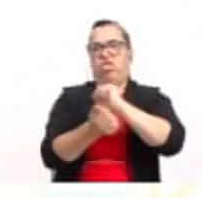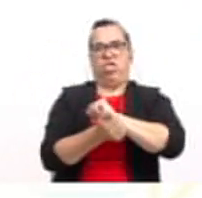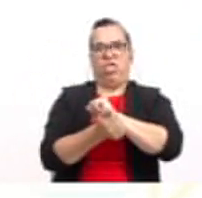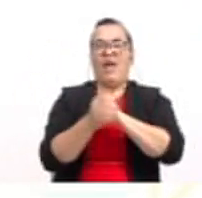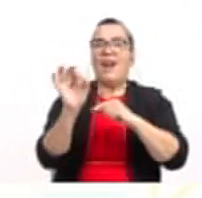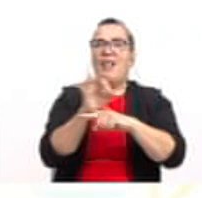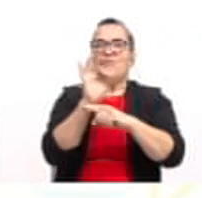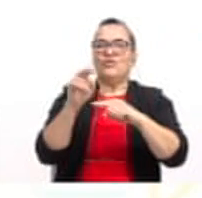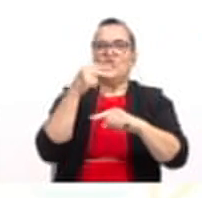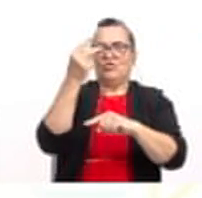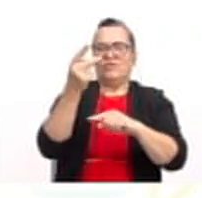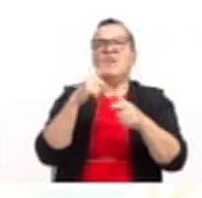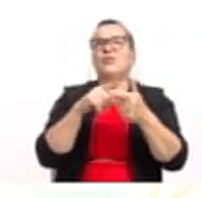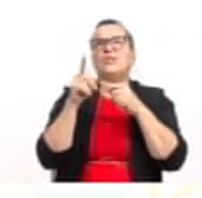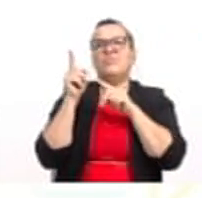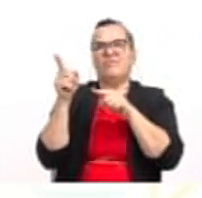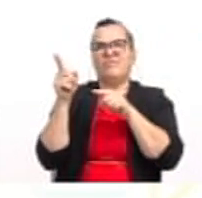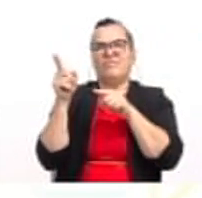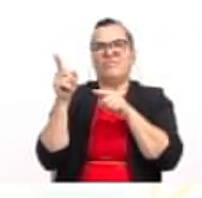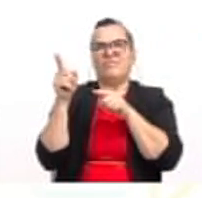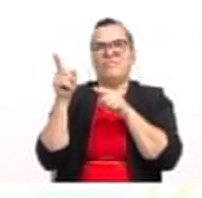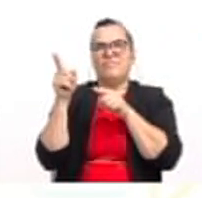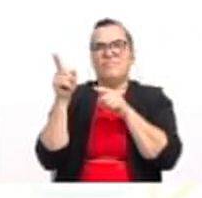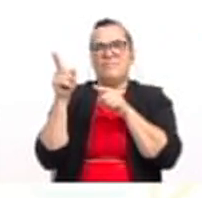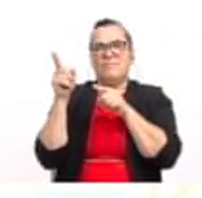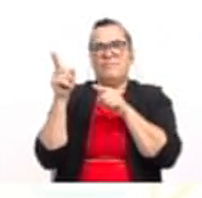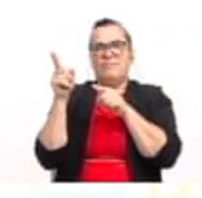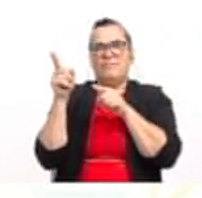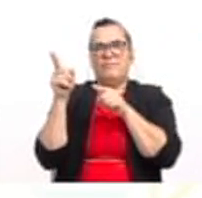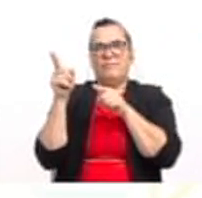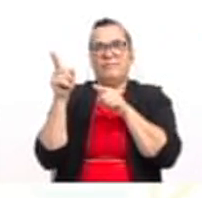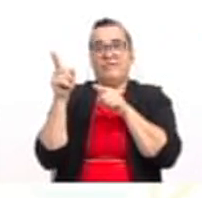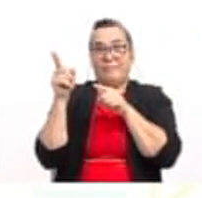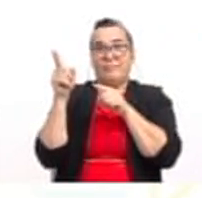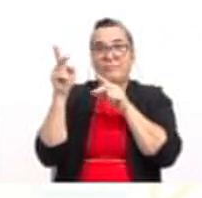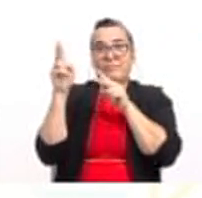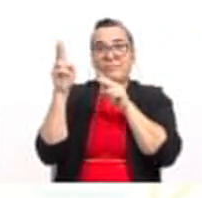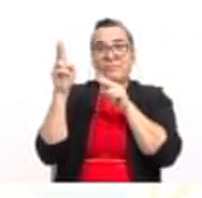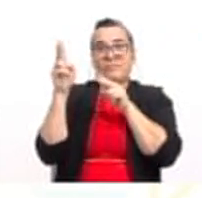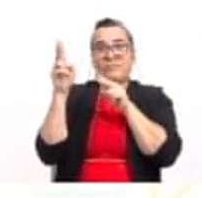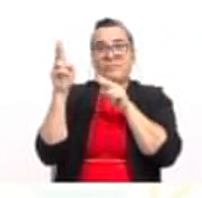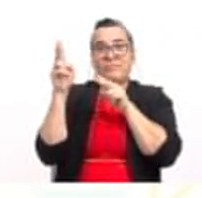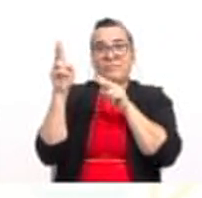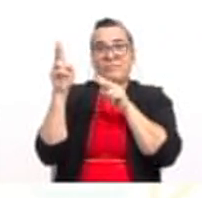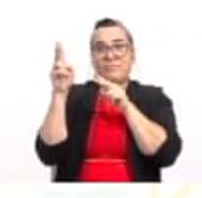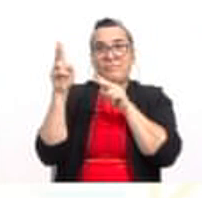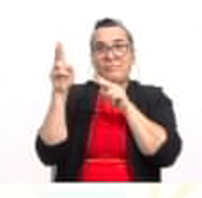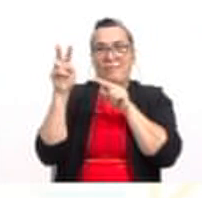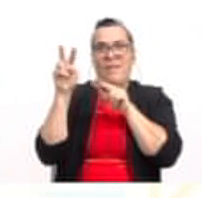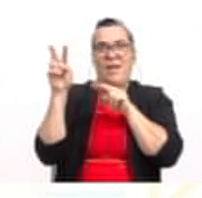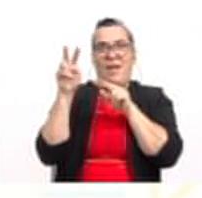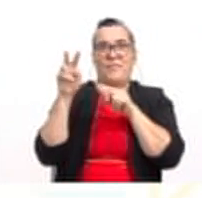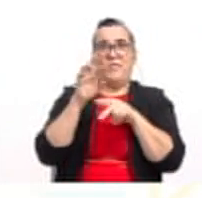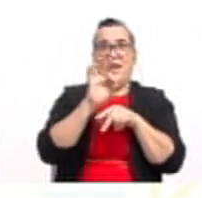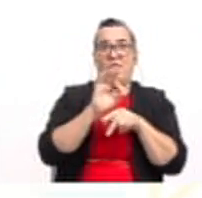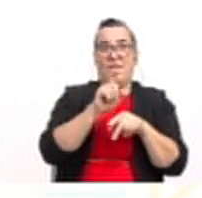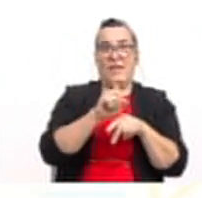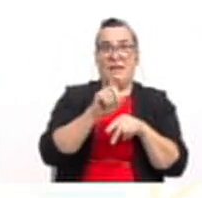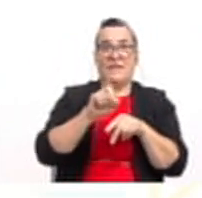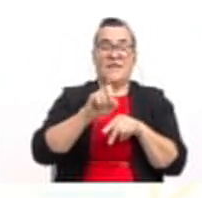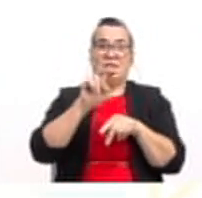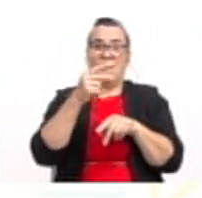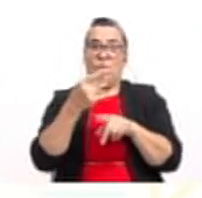Y vamos a obtener lo siguiente. F de x es igual a x al cuadrado menos 6x más